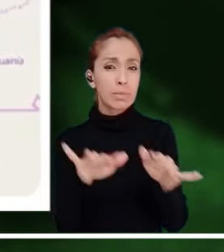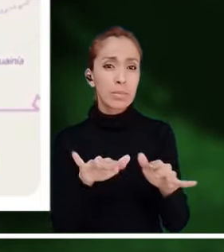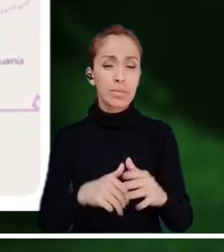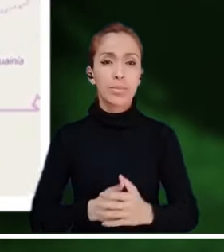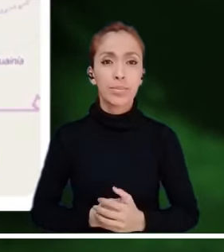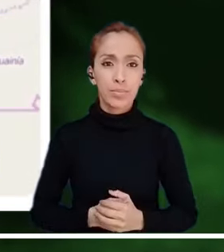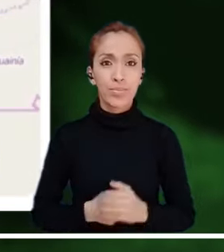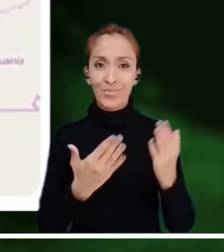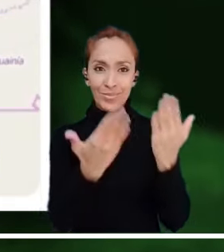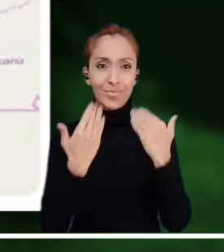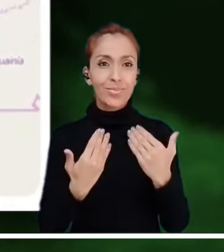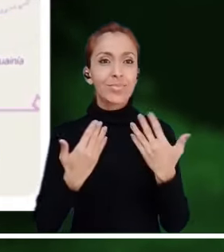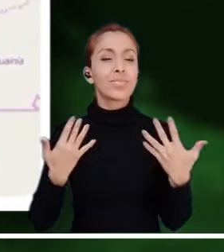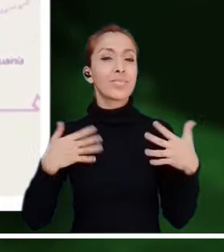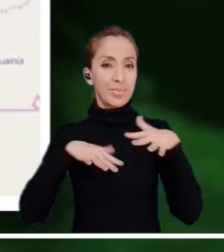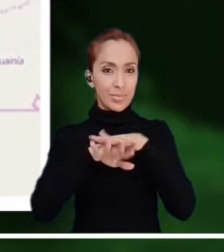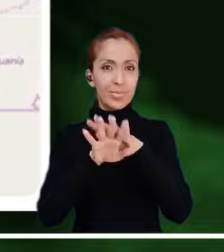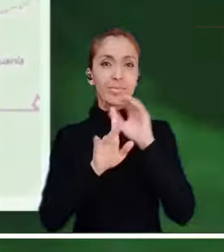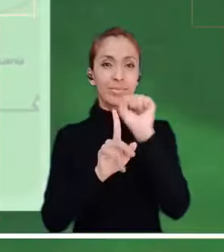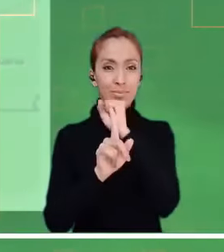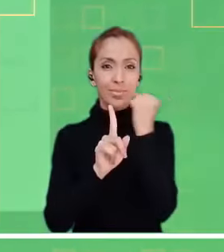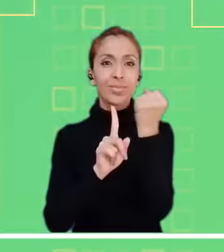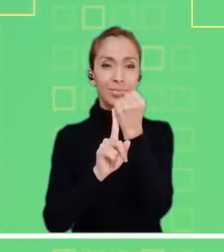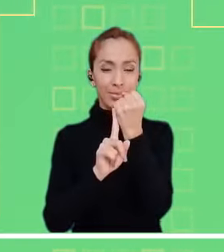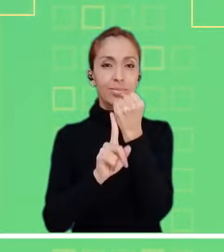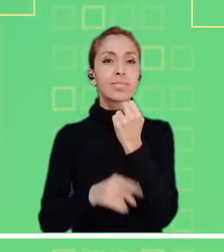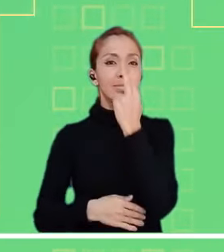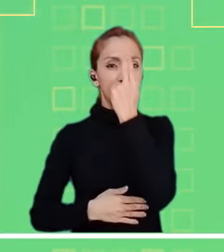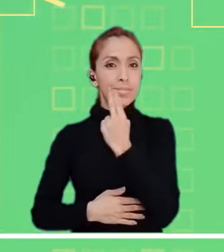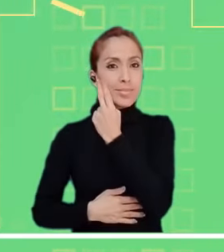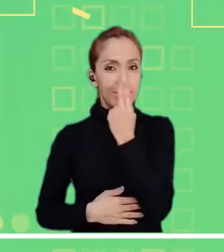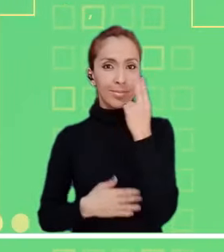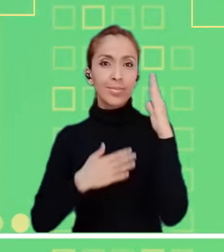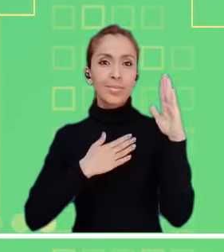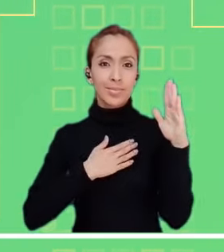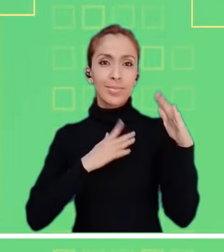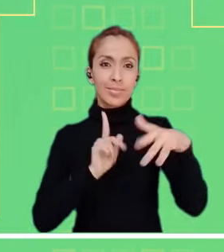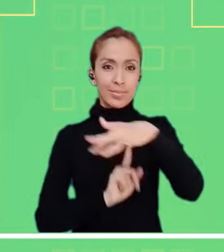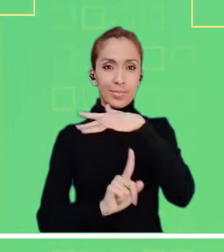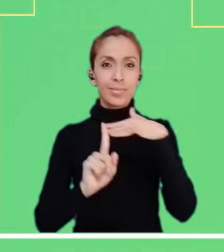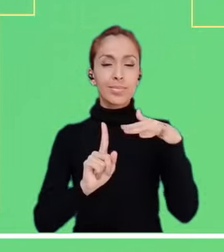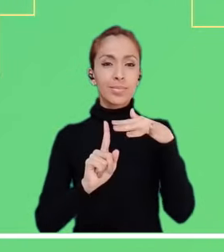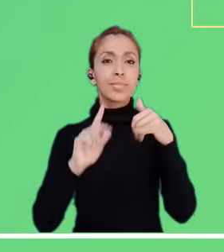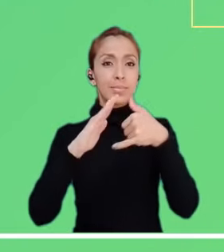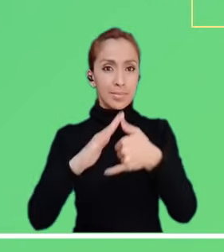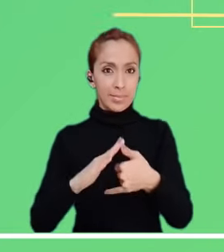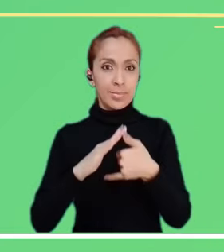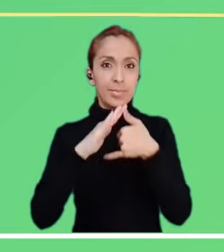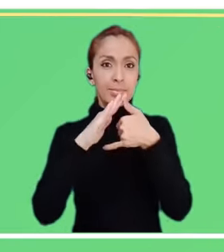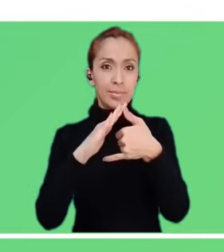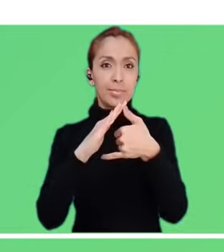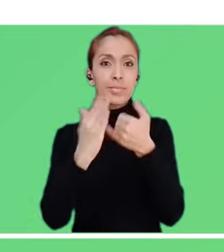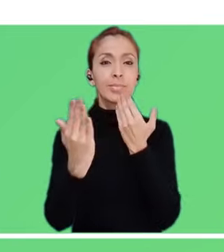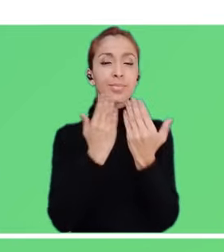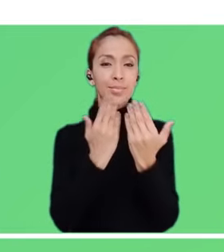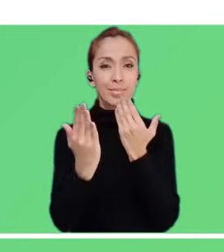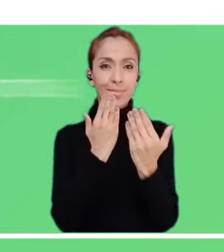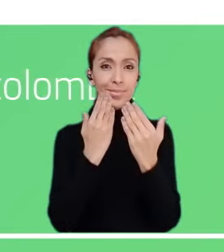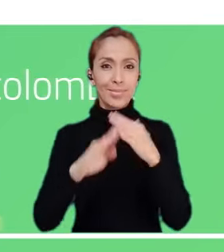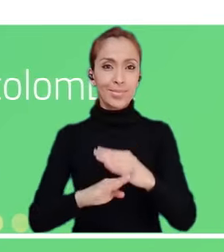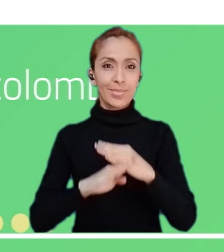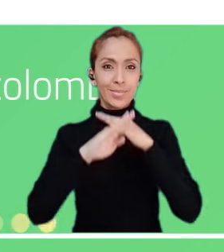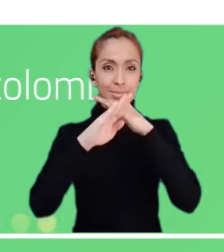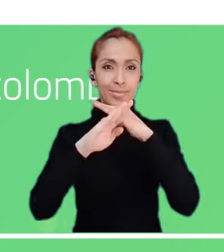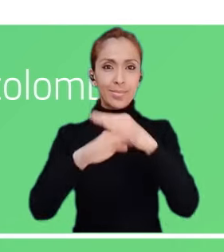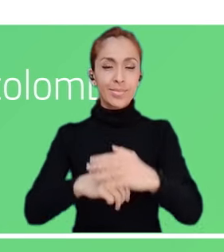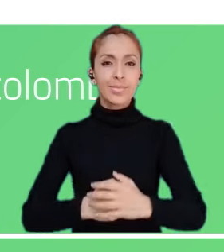alta probabilidad de deslizamientos. Síguenos en nuestras redes sociales. Nuestro compromiso es con el medio